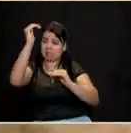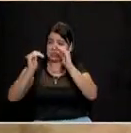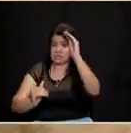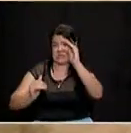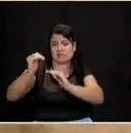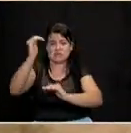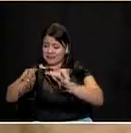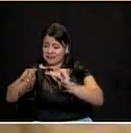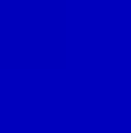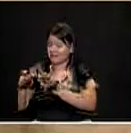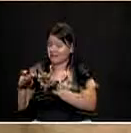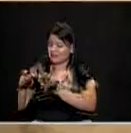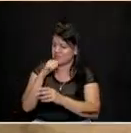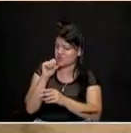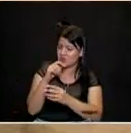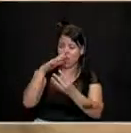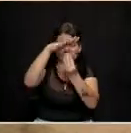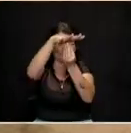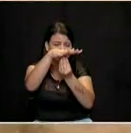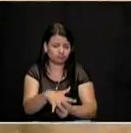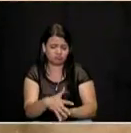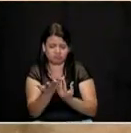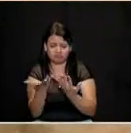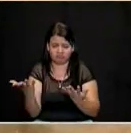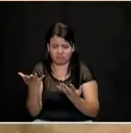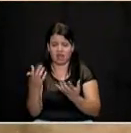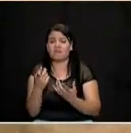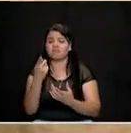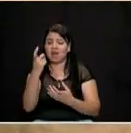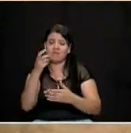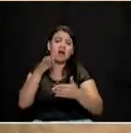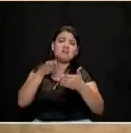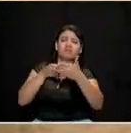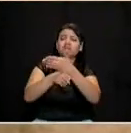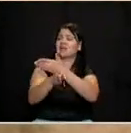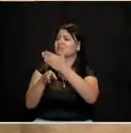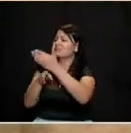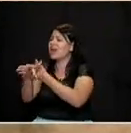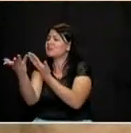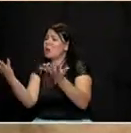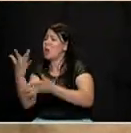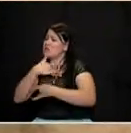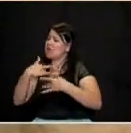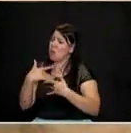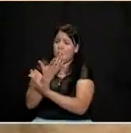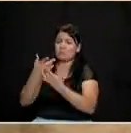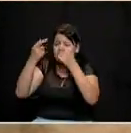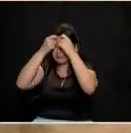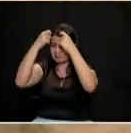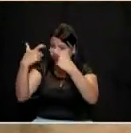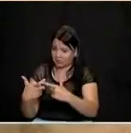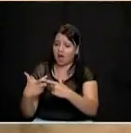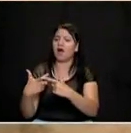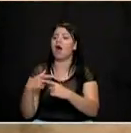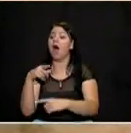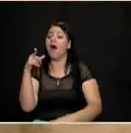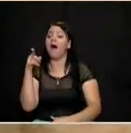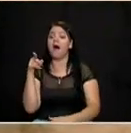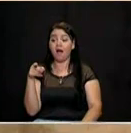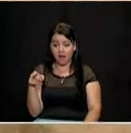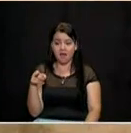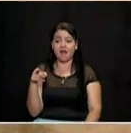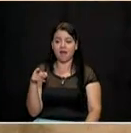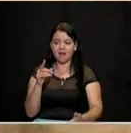sufren la segregación, la discriminación, la falta de acceso a los servicios y a los bienes del Estado. Ahí vamos a centrarnos